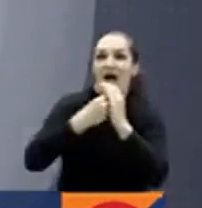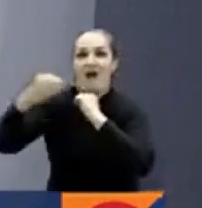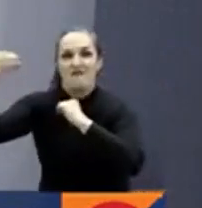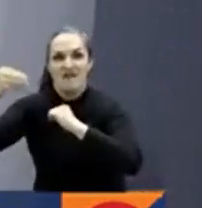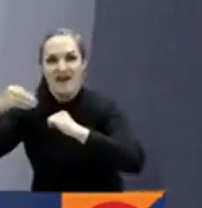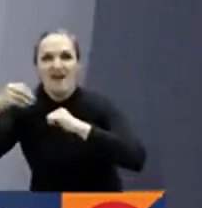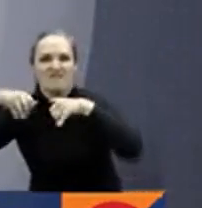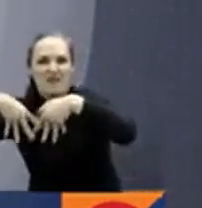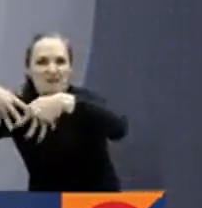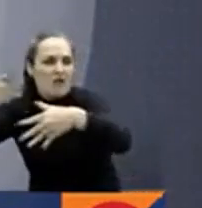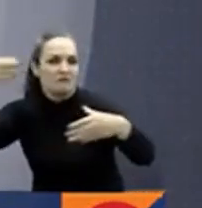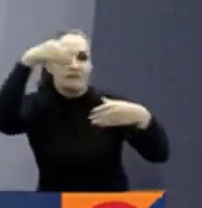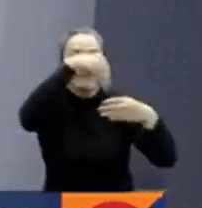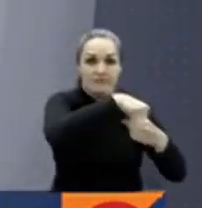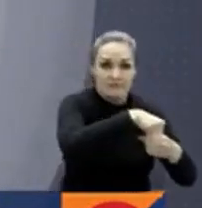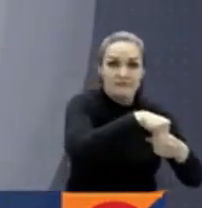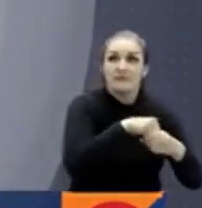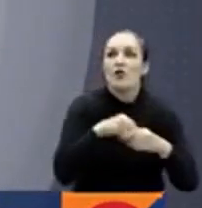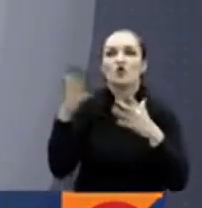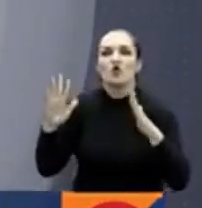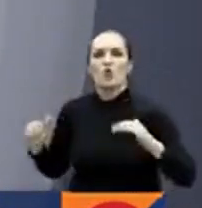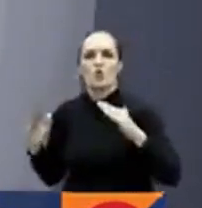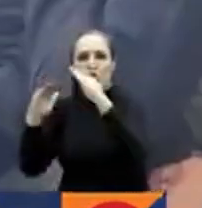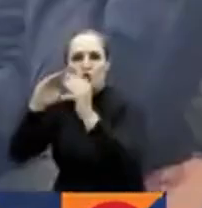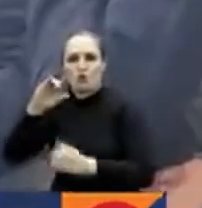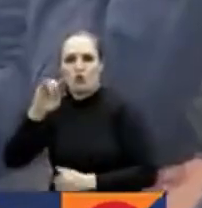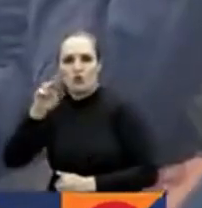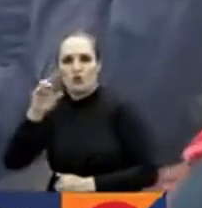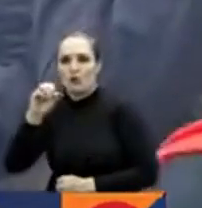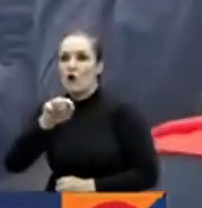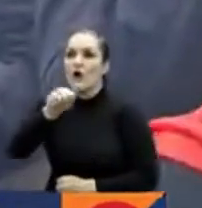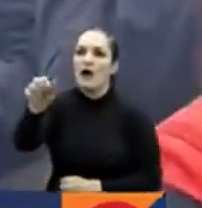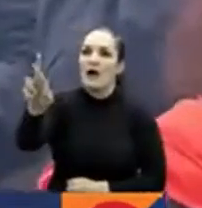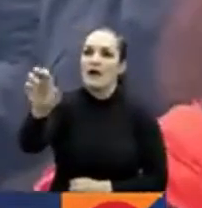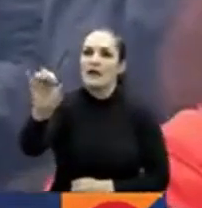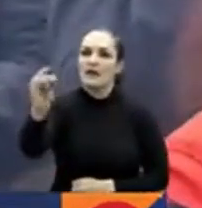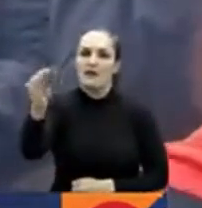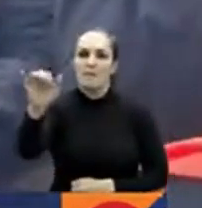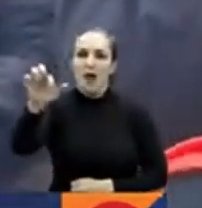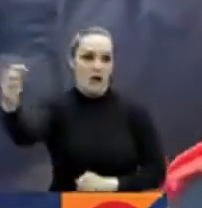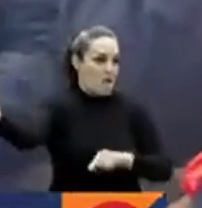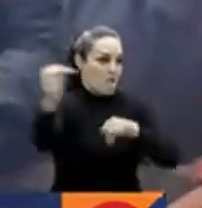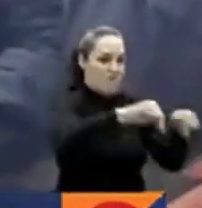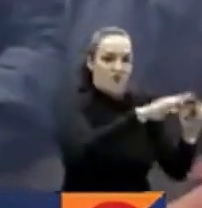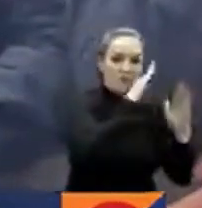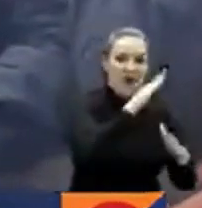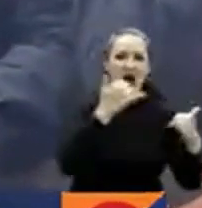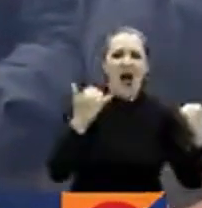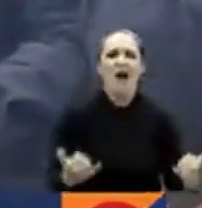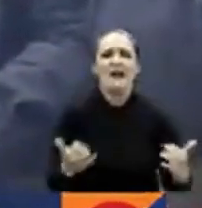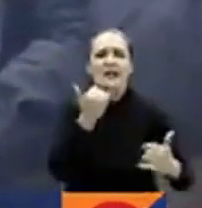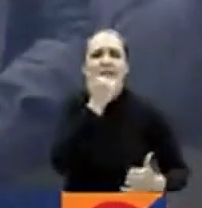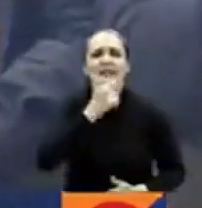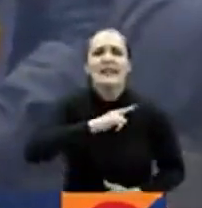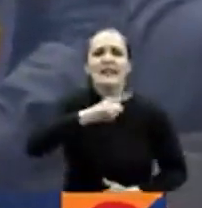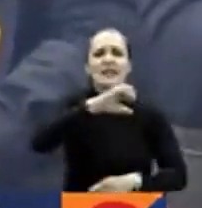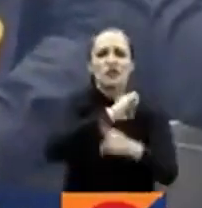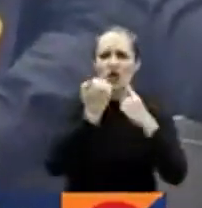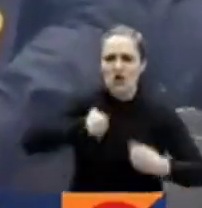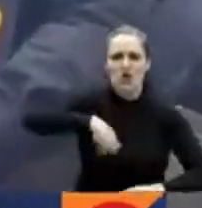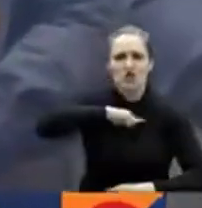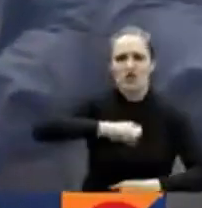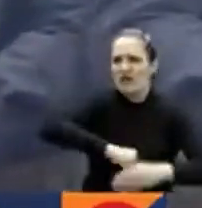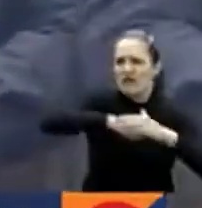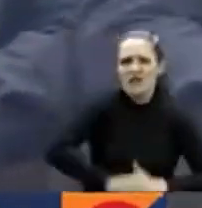regiones, Puno, Arequipa y Cusco. Nadie dice la verdad, pero nosotros gracias a Dios, a las redes sociales, al internet, hemos